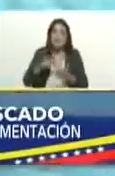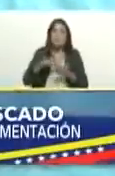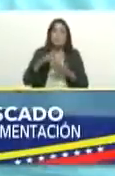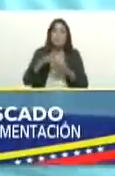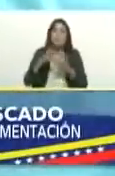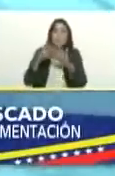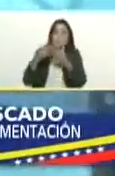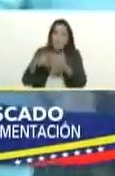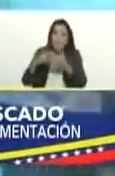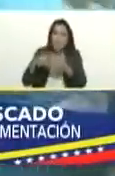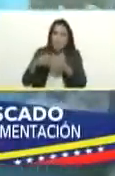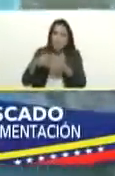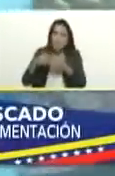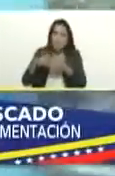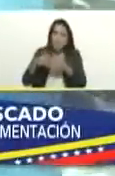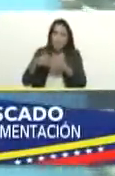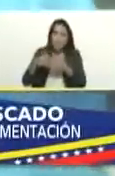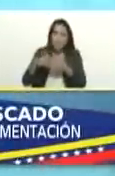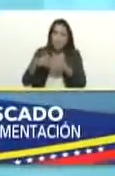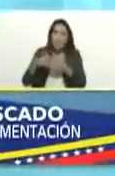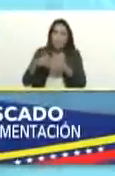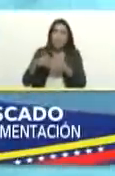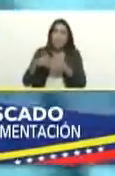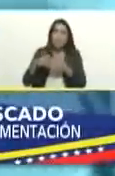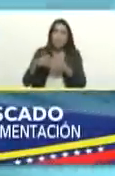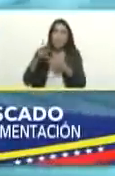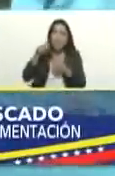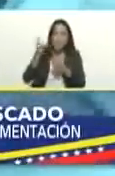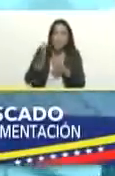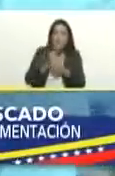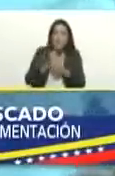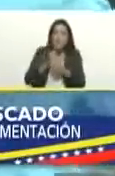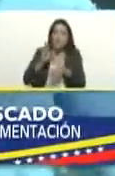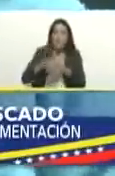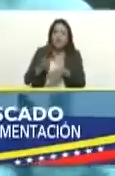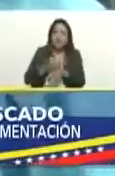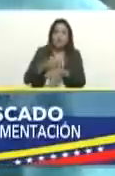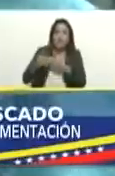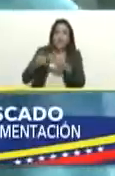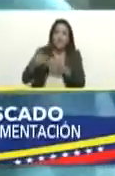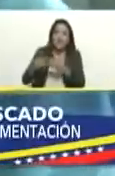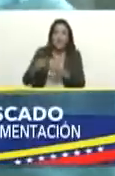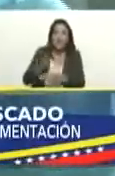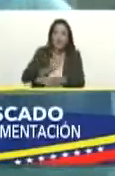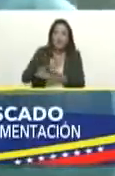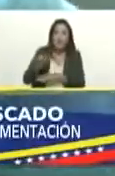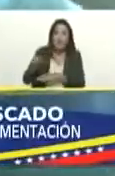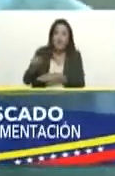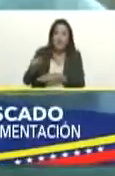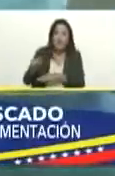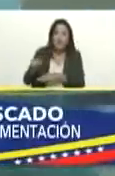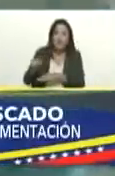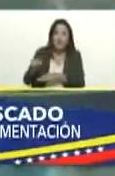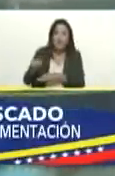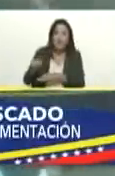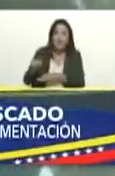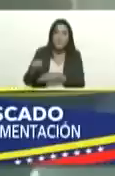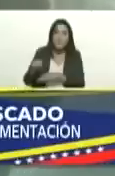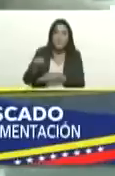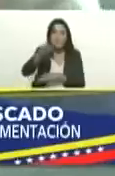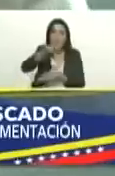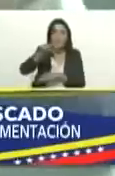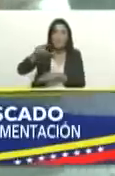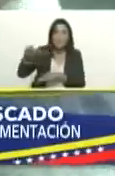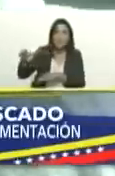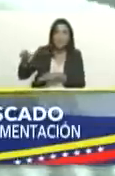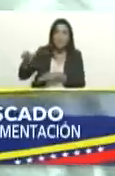incautada a raíz de una de un proceso penal que se llevó a cabo acá en nuestro estado donde las personas pues